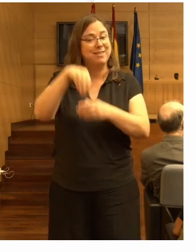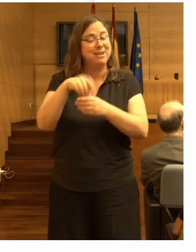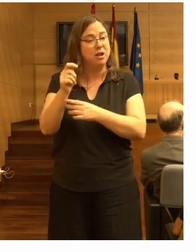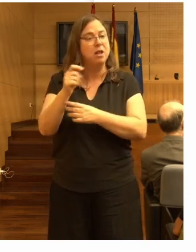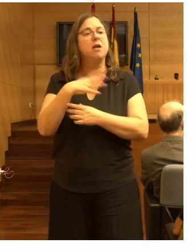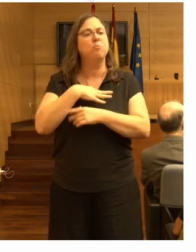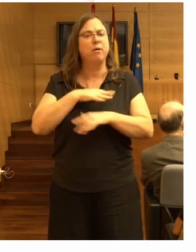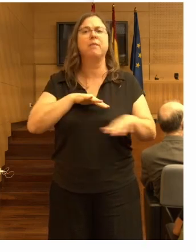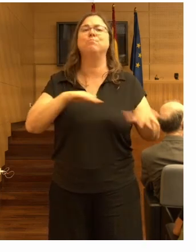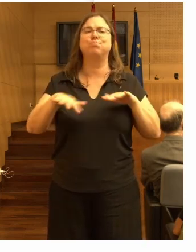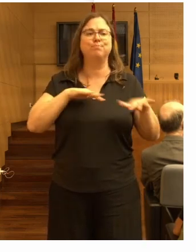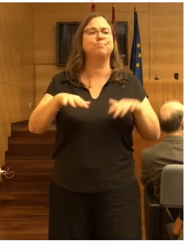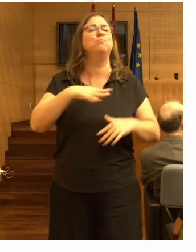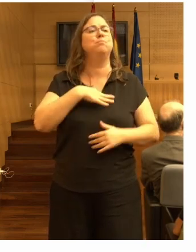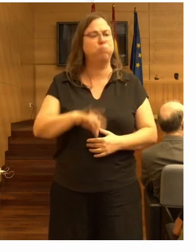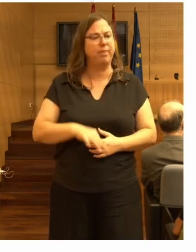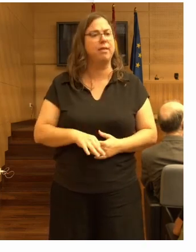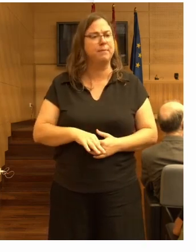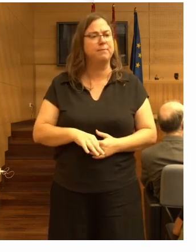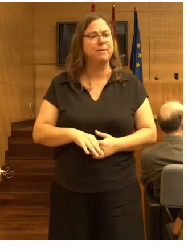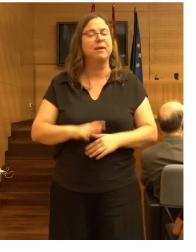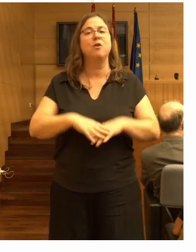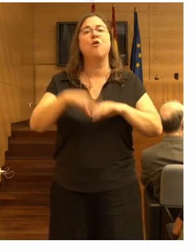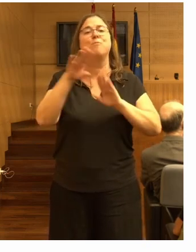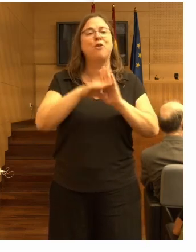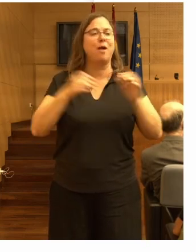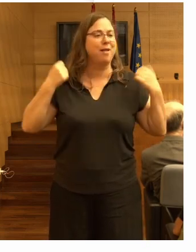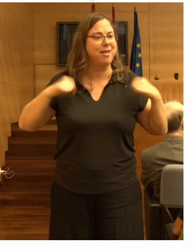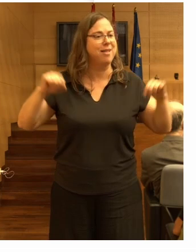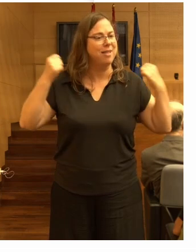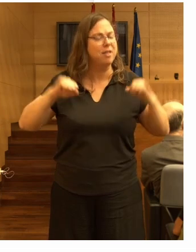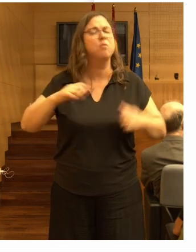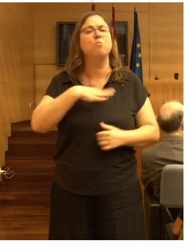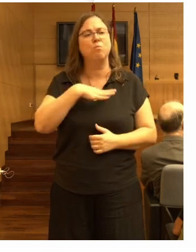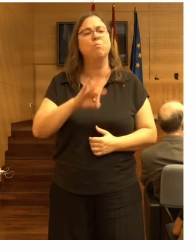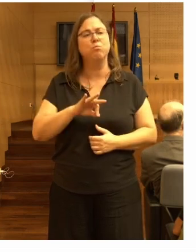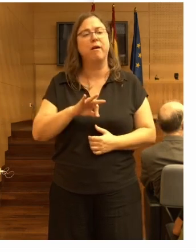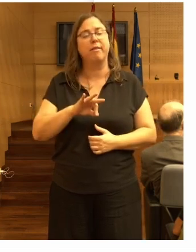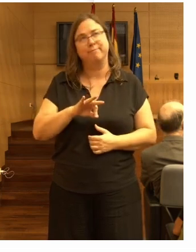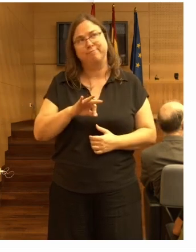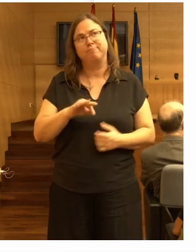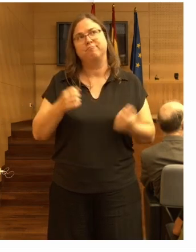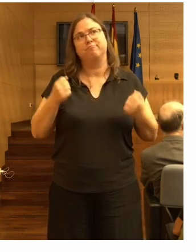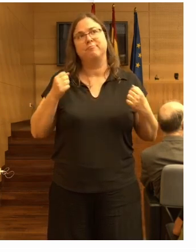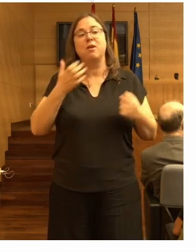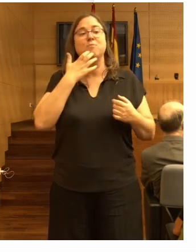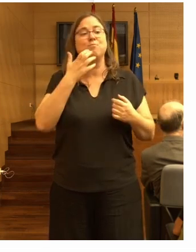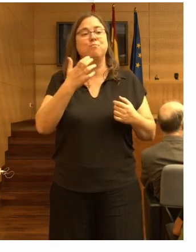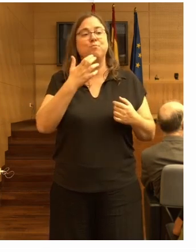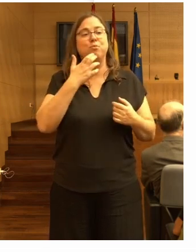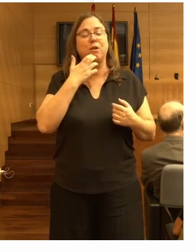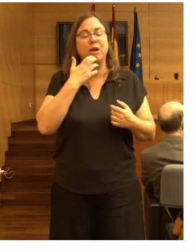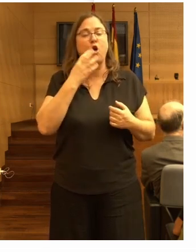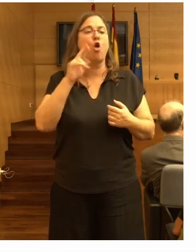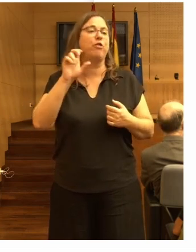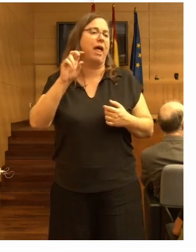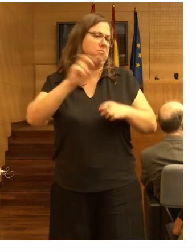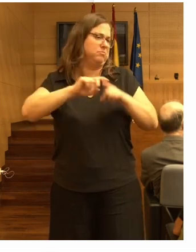activamente en un programa de ejercicios global, por ejemplo, el Otago u otros.